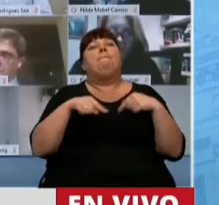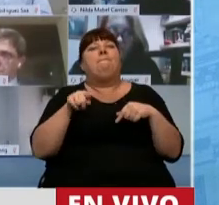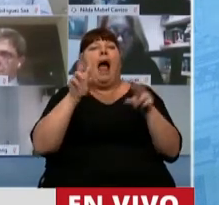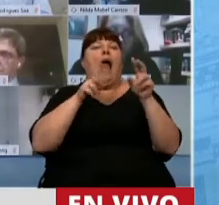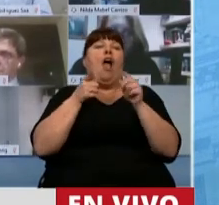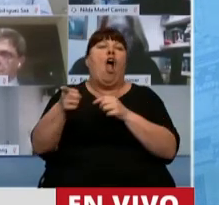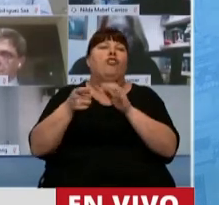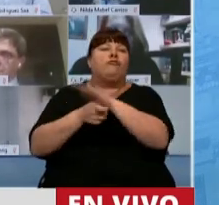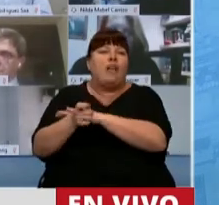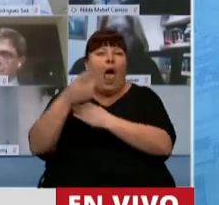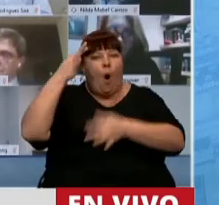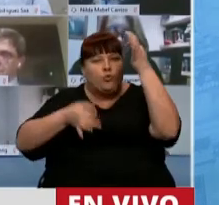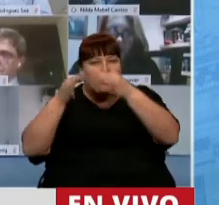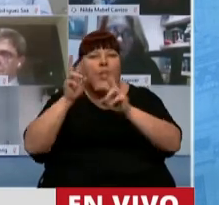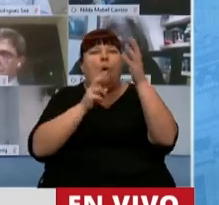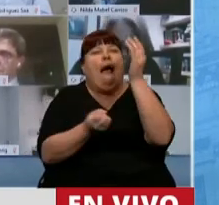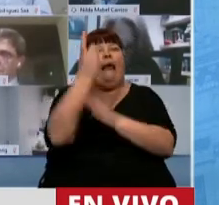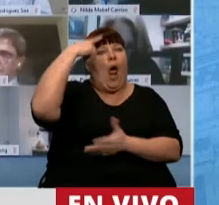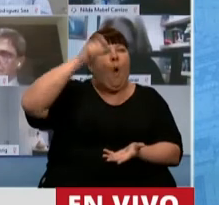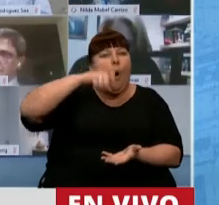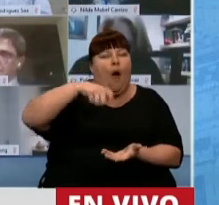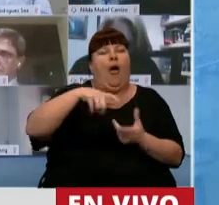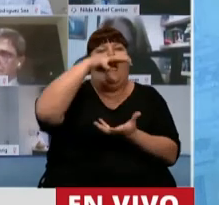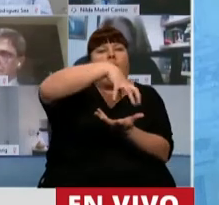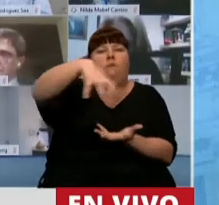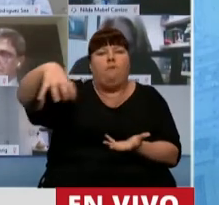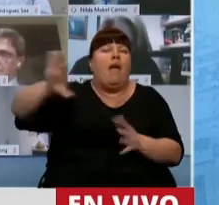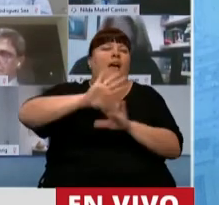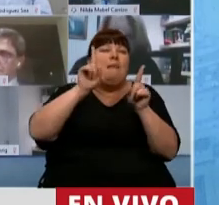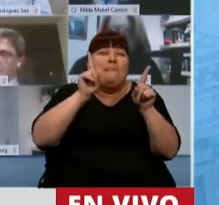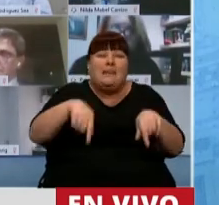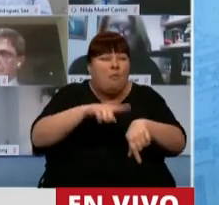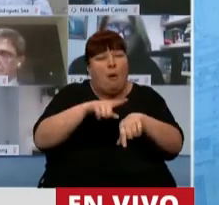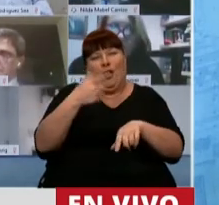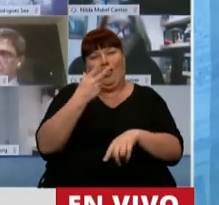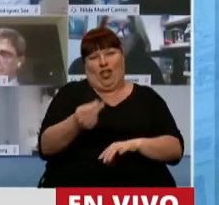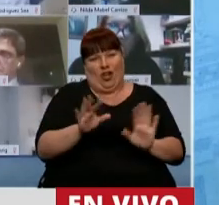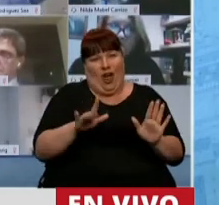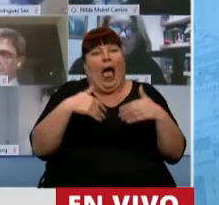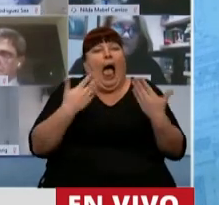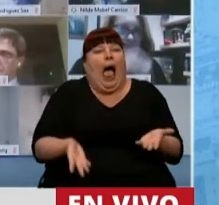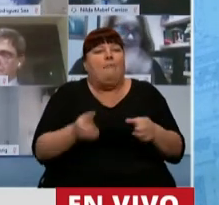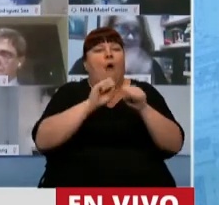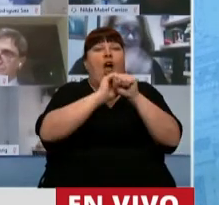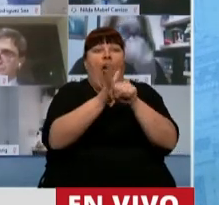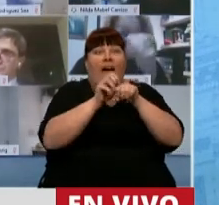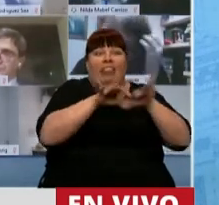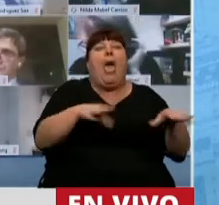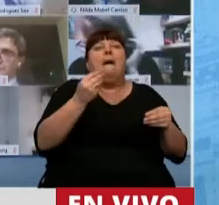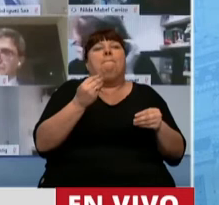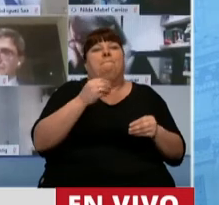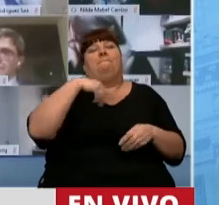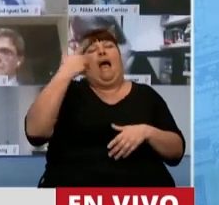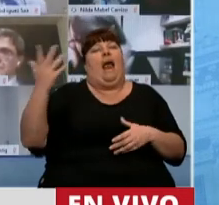cooptar la justicia, para crear juzgados, para hacer lo que se está haciendo en este momento, que es utilizar la pandemia para